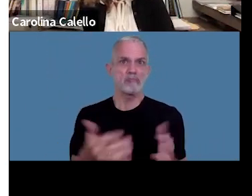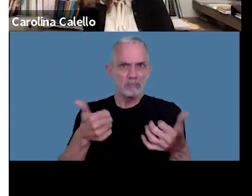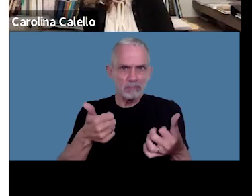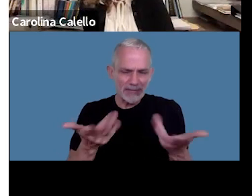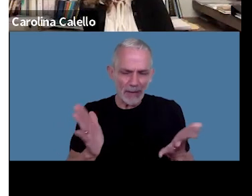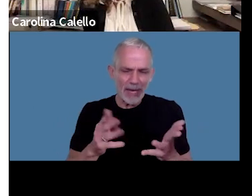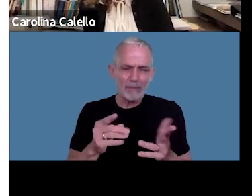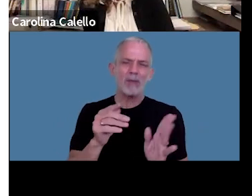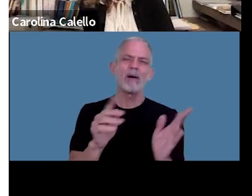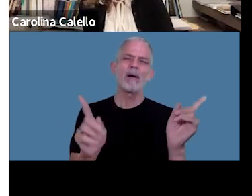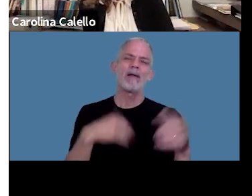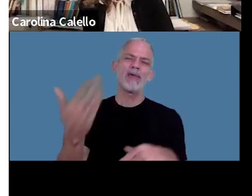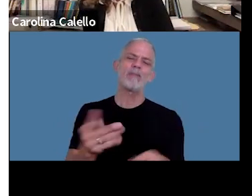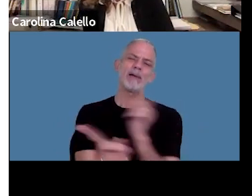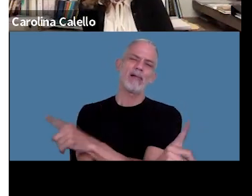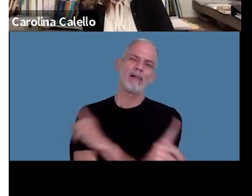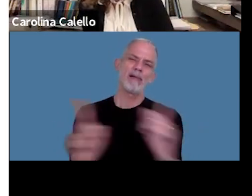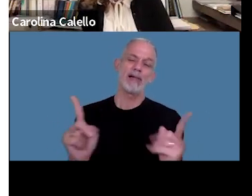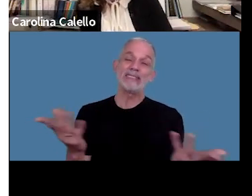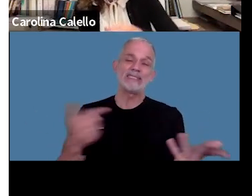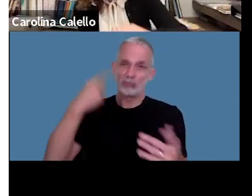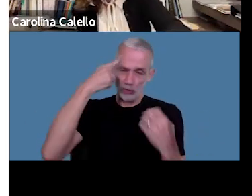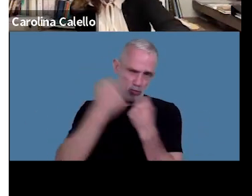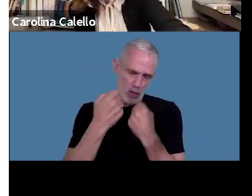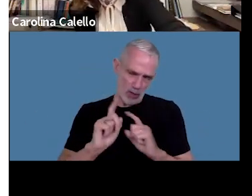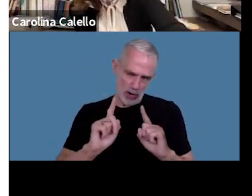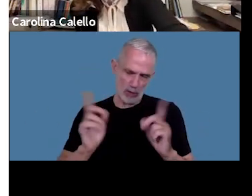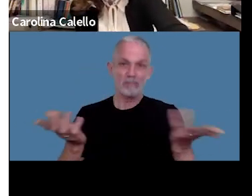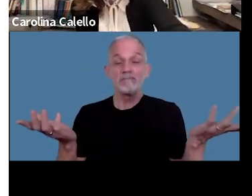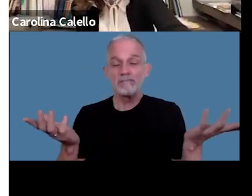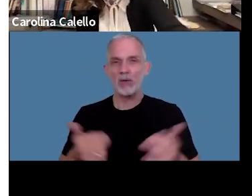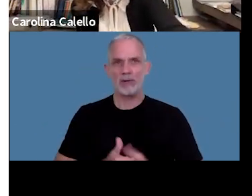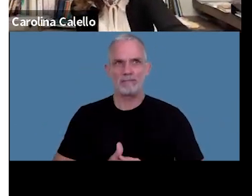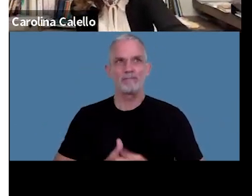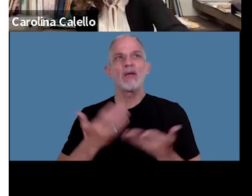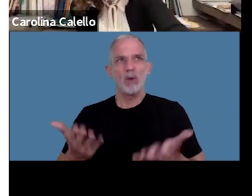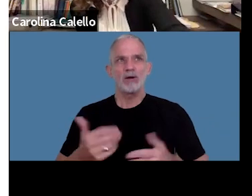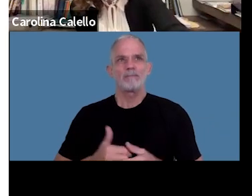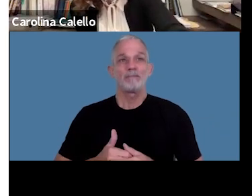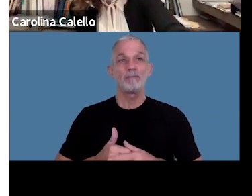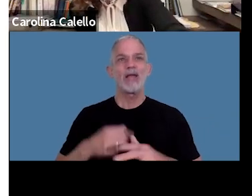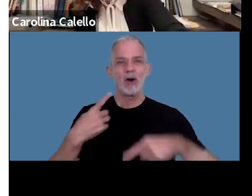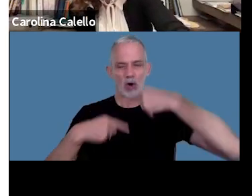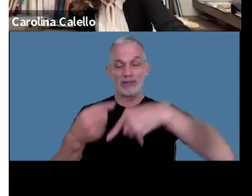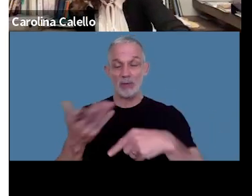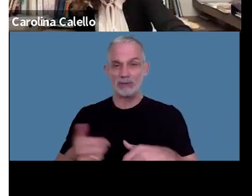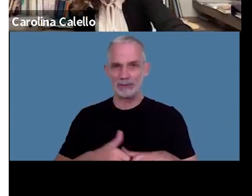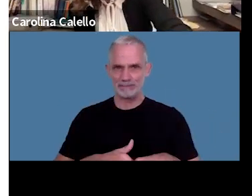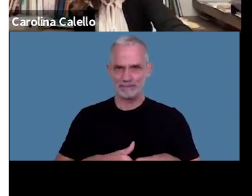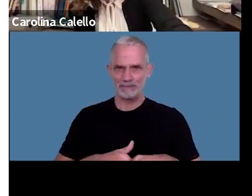fue posterior pero estuvo notificada yo no lo comparto pero bueno bueno seguimos entonces